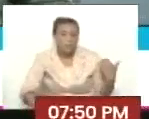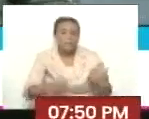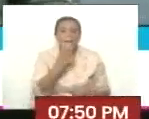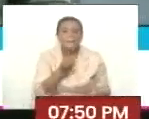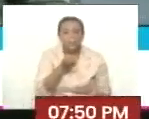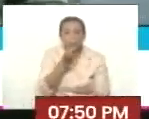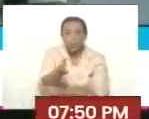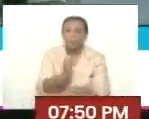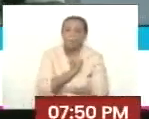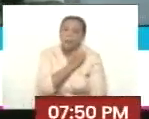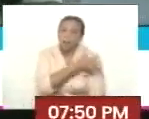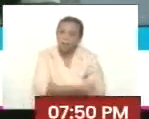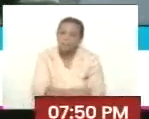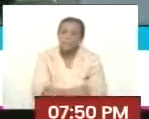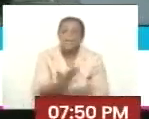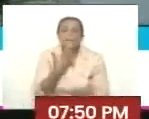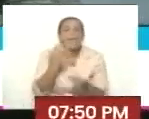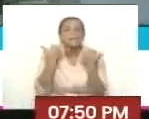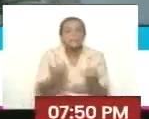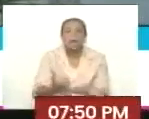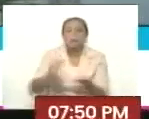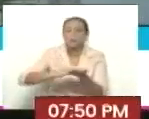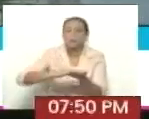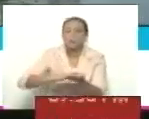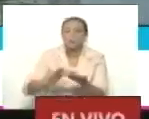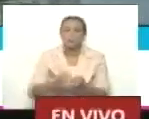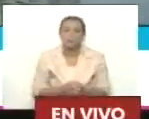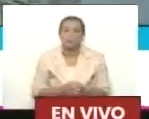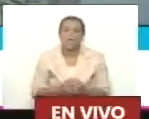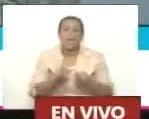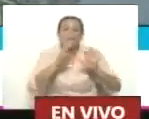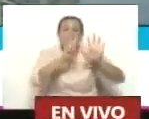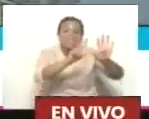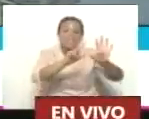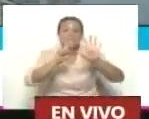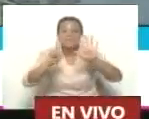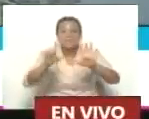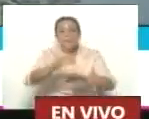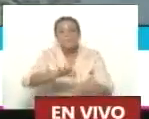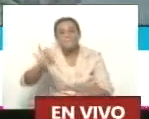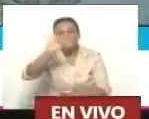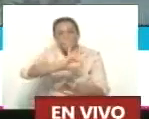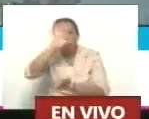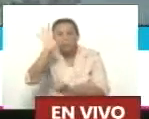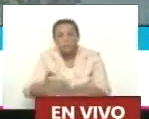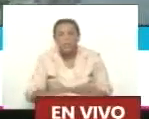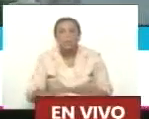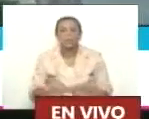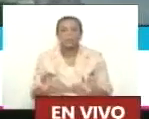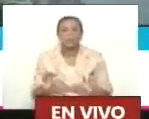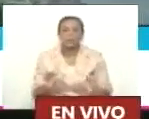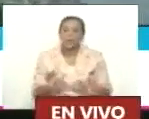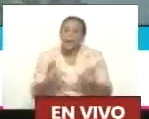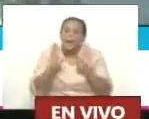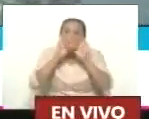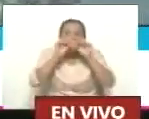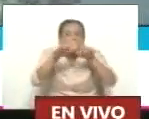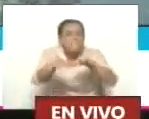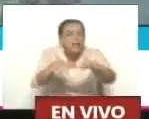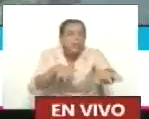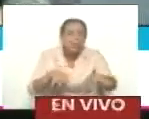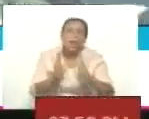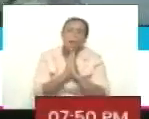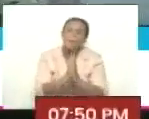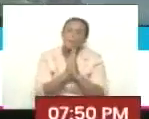pueblo palestino. Y quiere una solución de dos Estados. El 76% del pueblo judío. Es un clamor mundial. De los